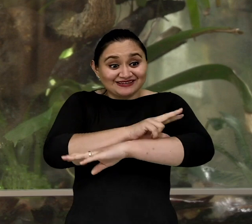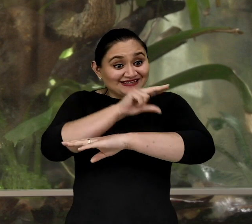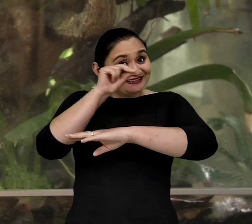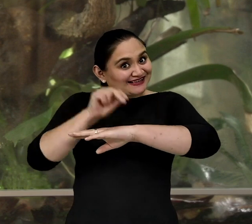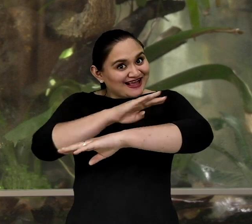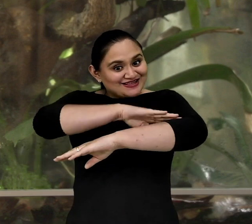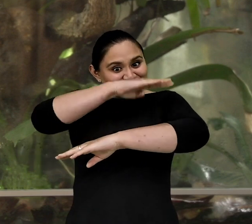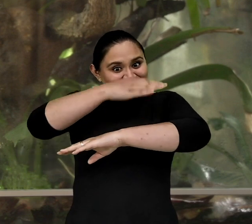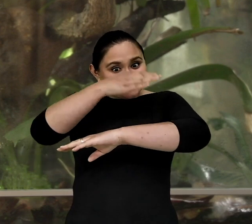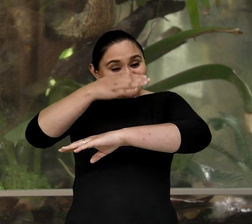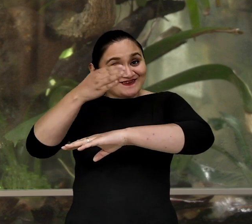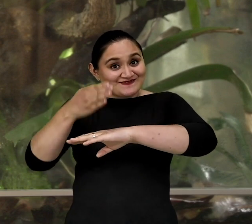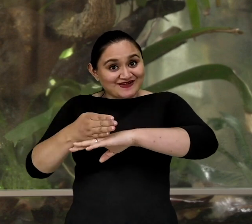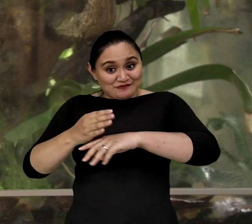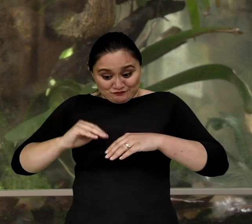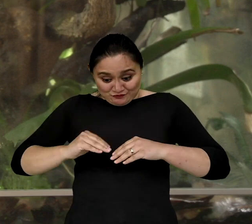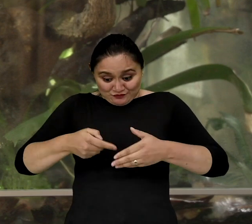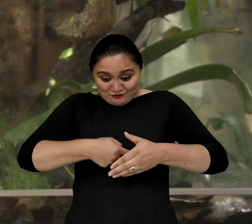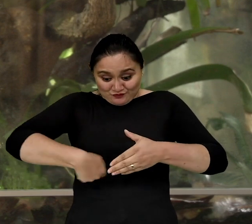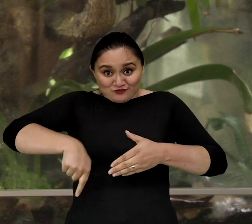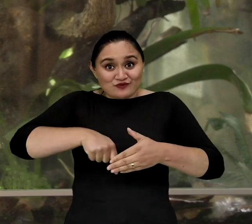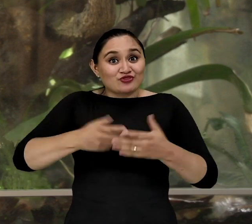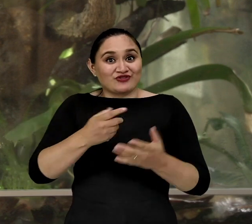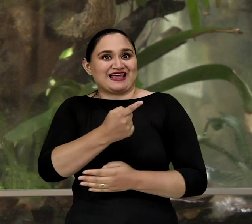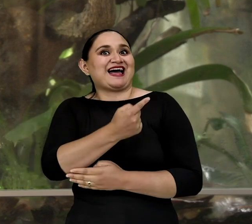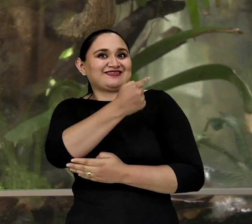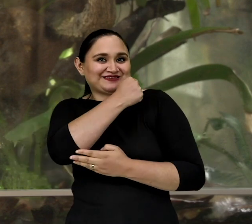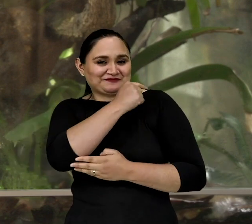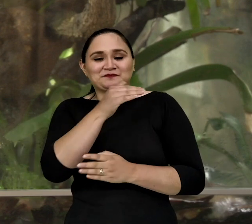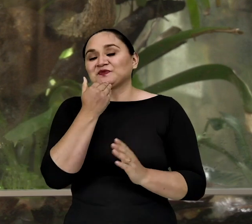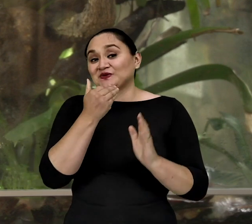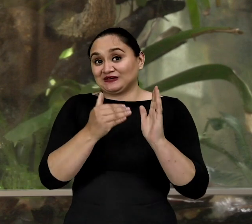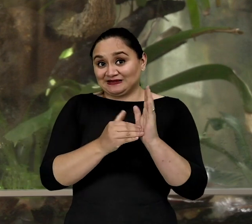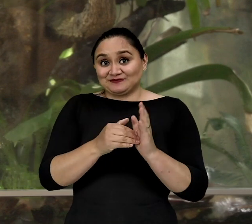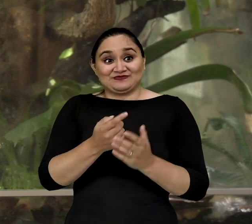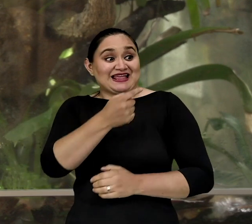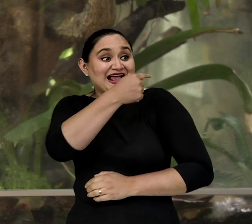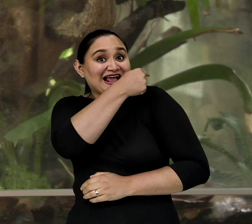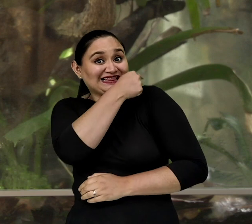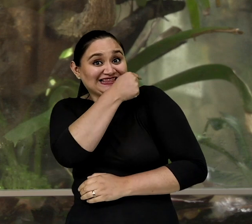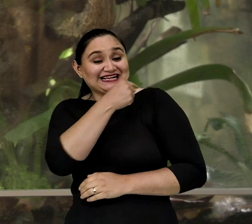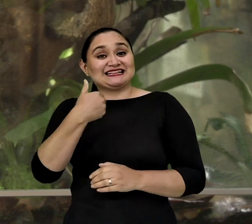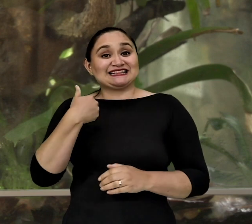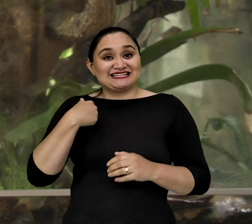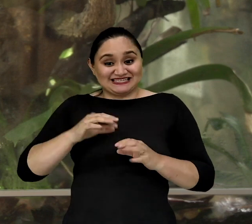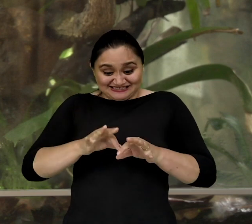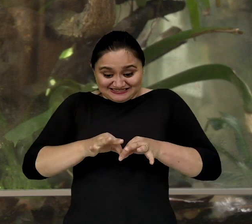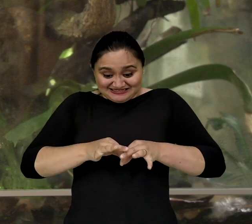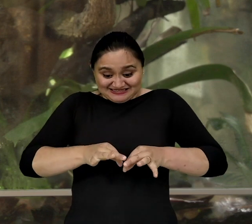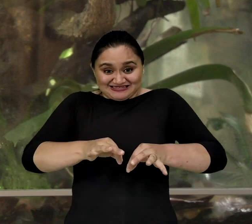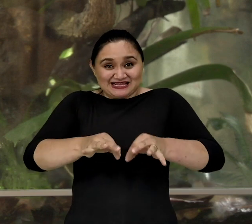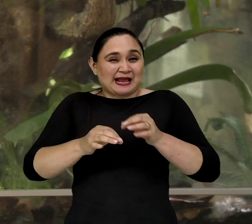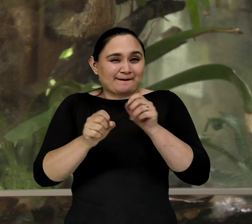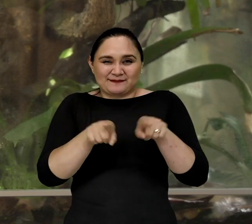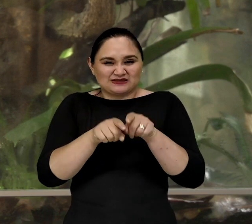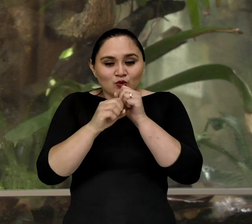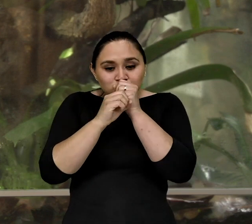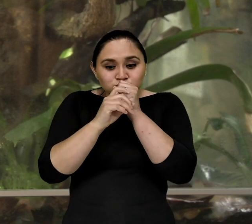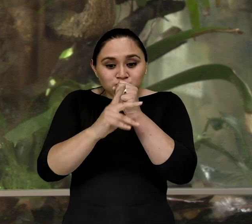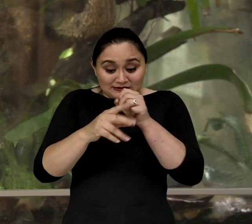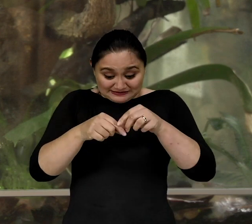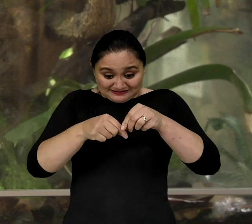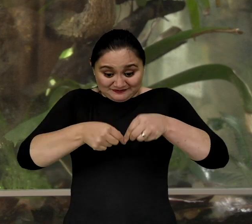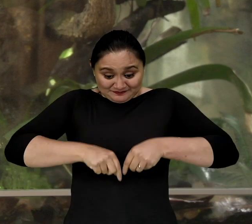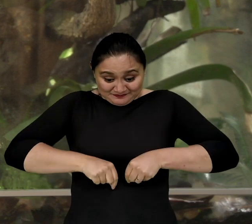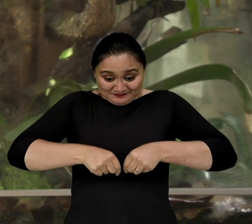marsupial andina Les recuerdo algunos de ellos Por ejemplo, tienen atrás en su espalda un saco o marsupio donde